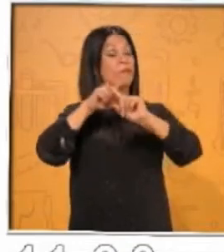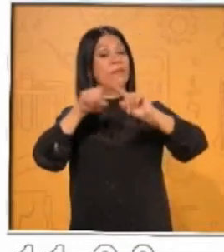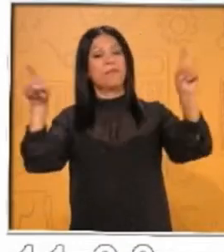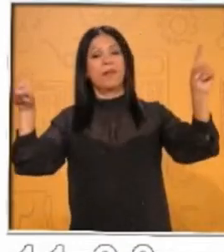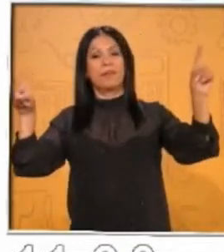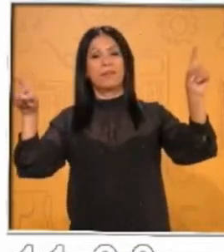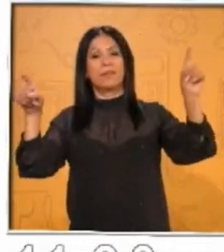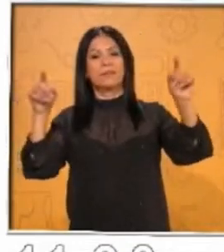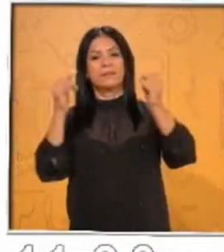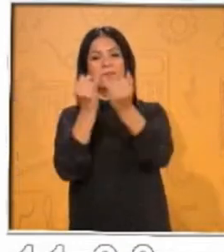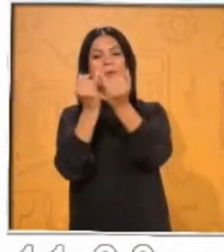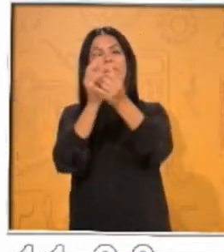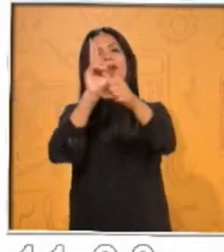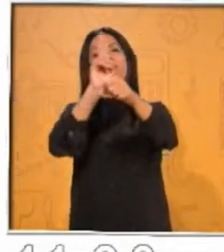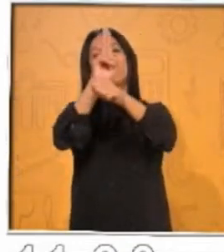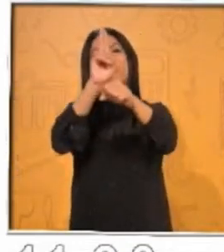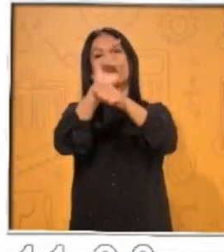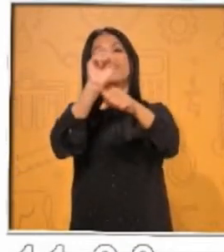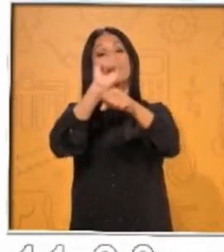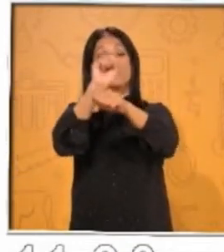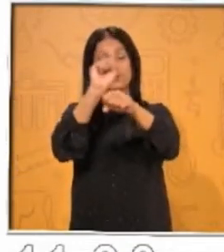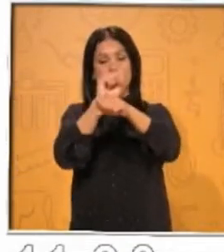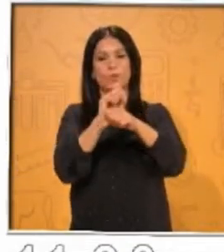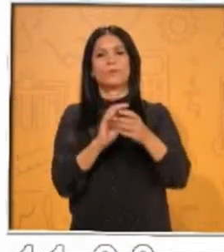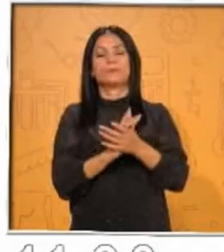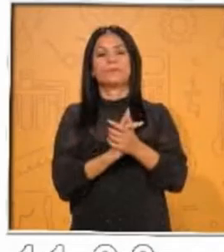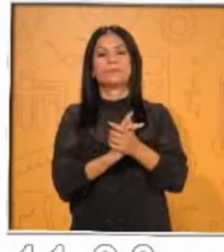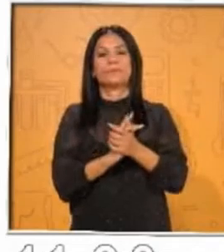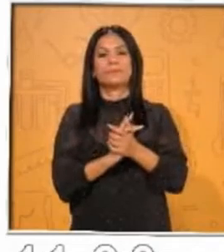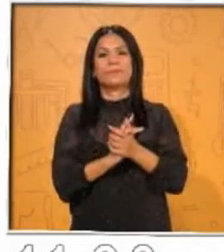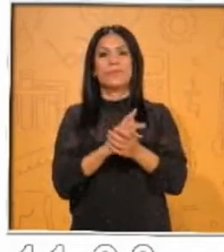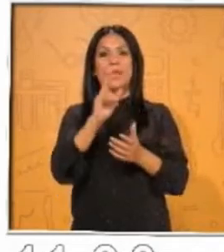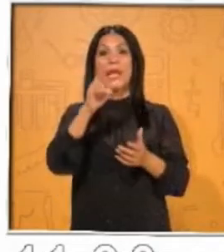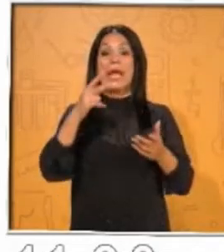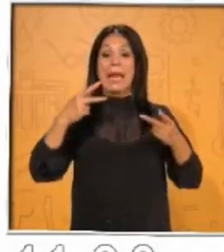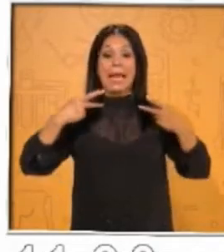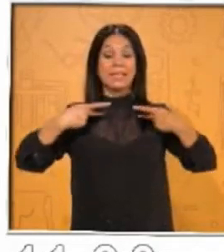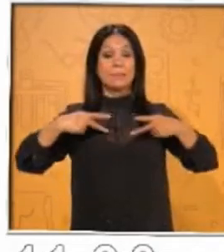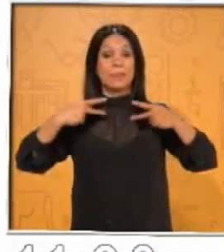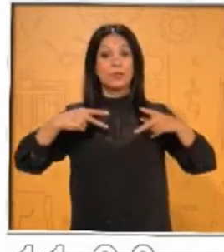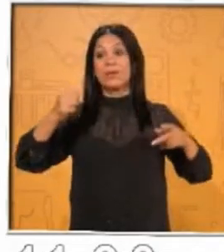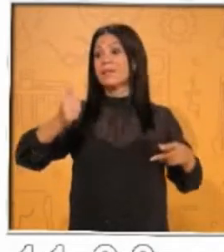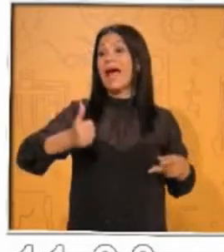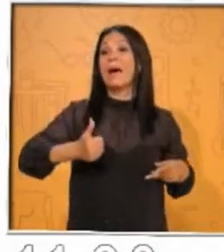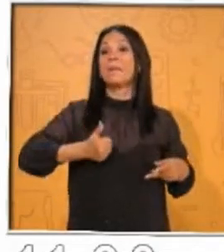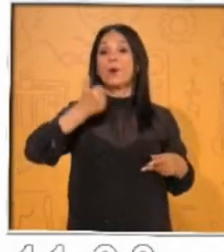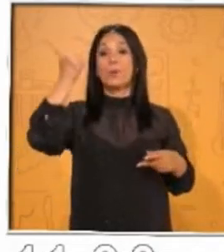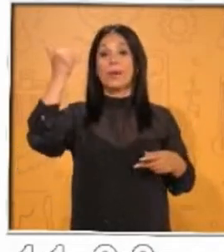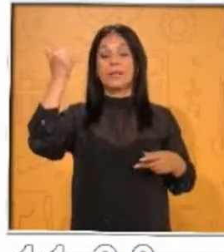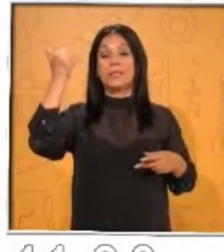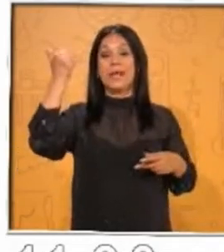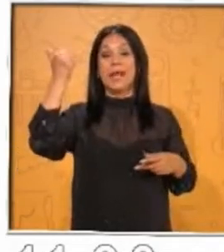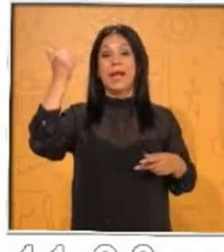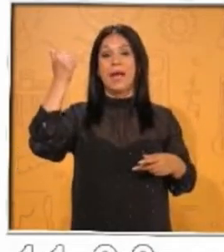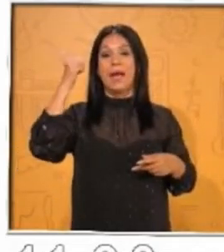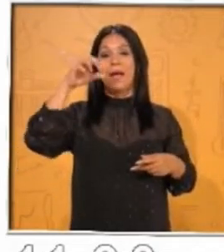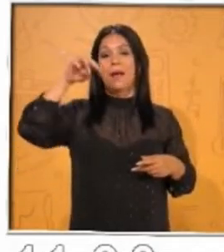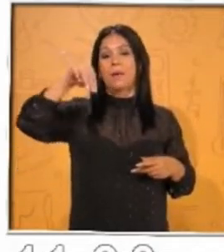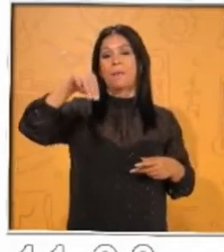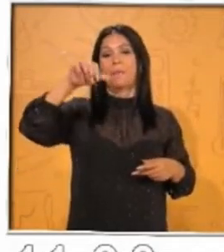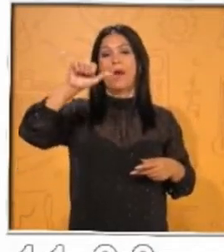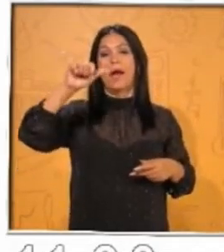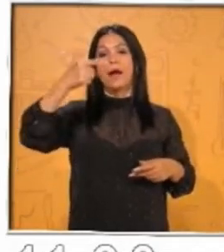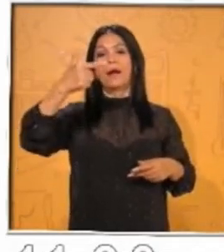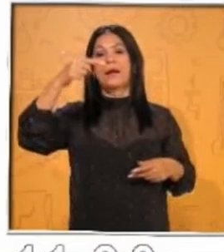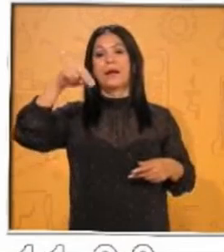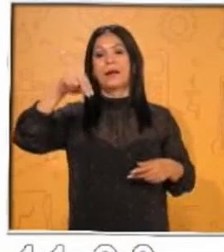Y bueno, el ser humano aprovecha el magnetismo de diferentes maneras. Por ejemplo, ya te lo expliqué hace un